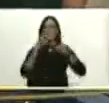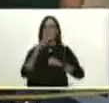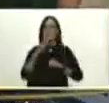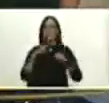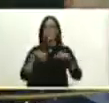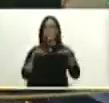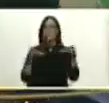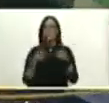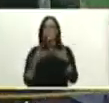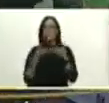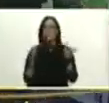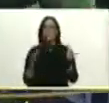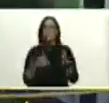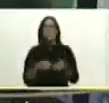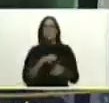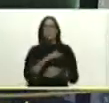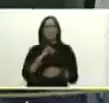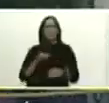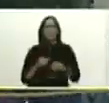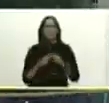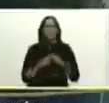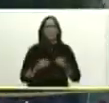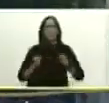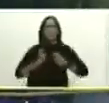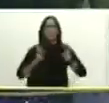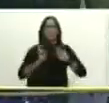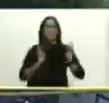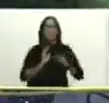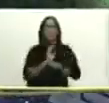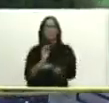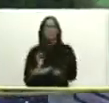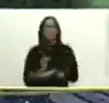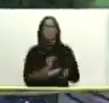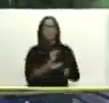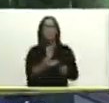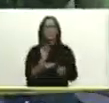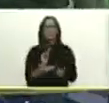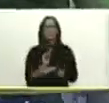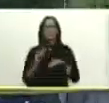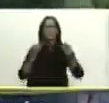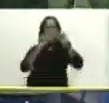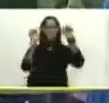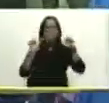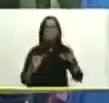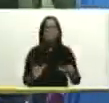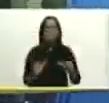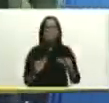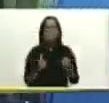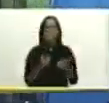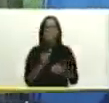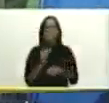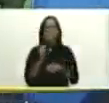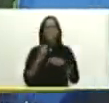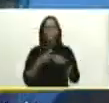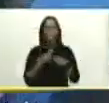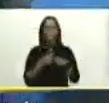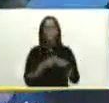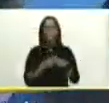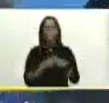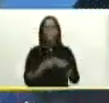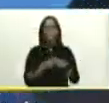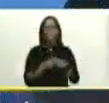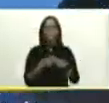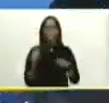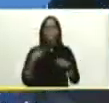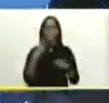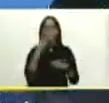Igualmente, en todo el tema de prevención en el sistema de gestión de riesgo, que tiene que ver con la